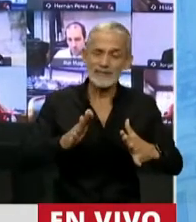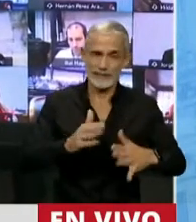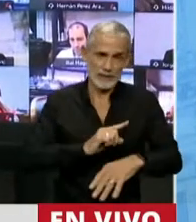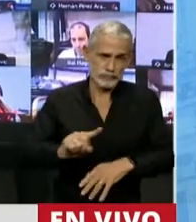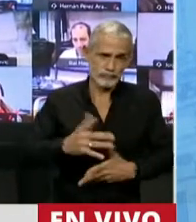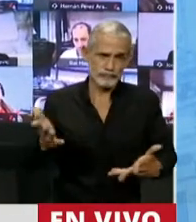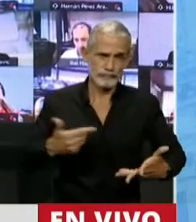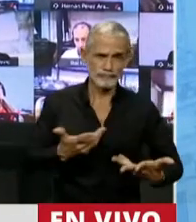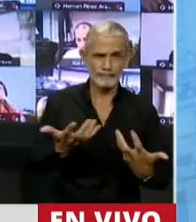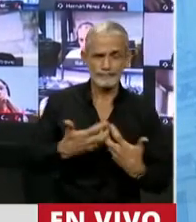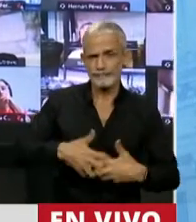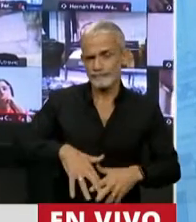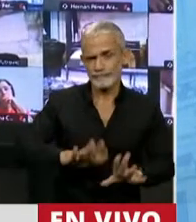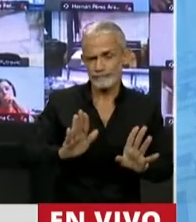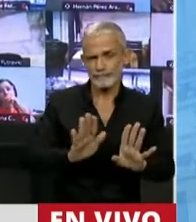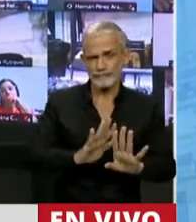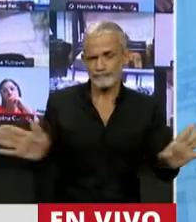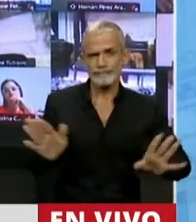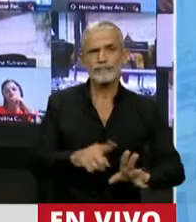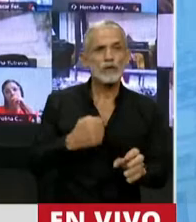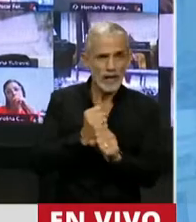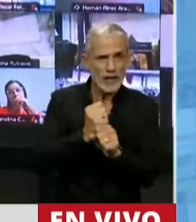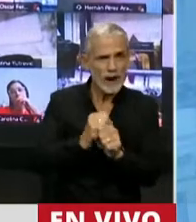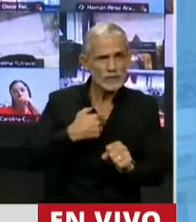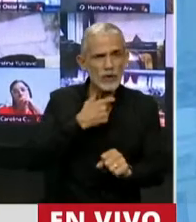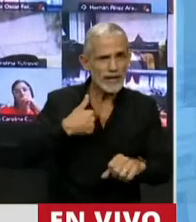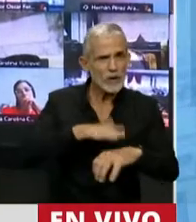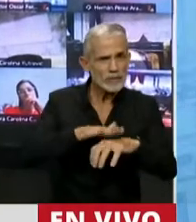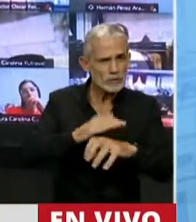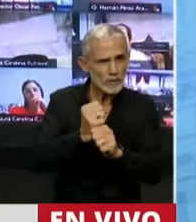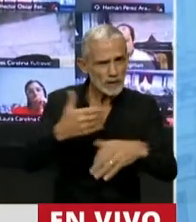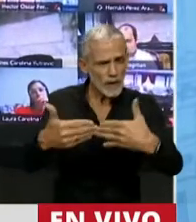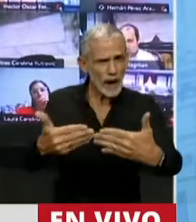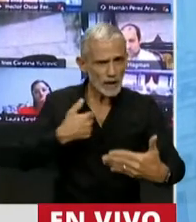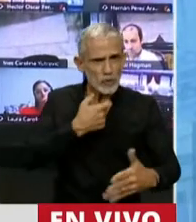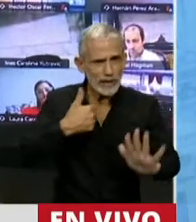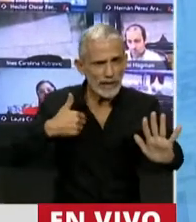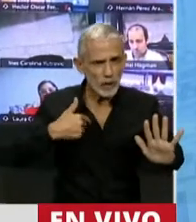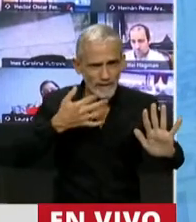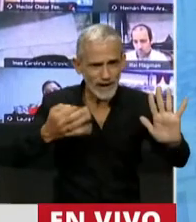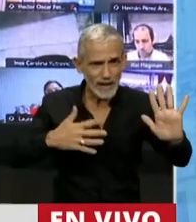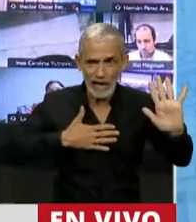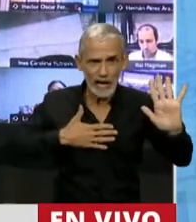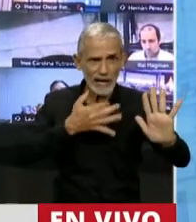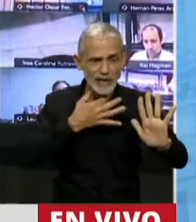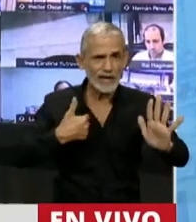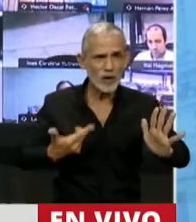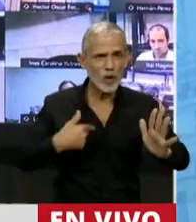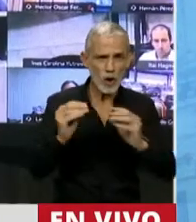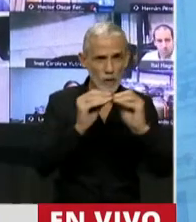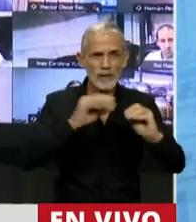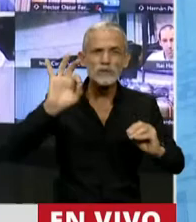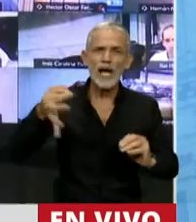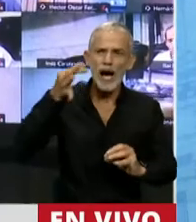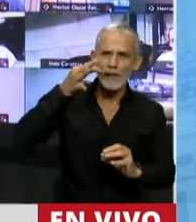requiere nuestra función. Yo trato de ser responsable con mi trabajo. Les consta a mis colegas